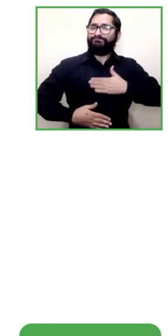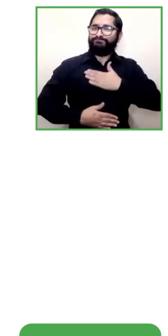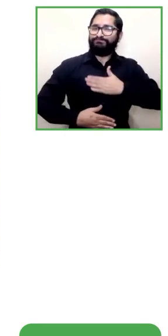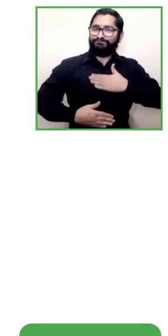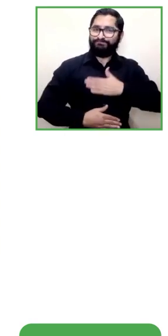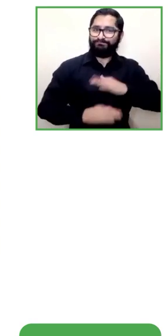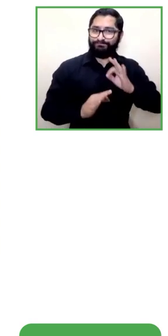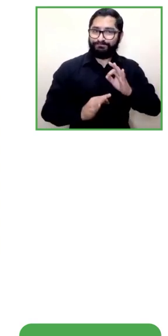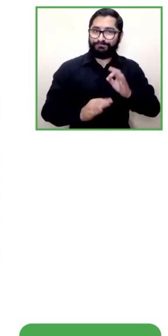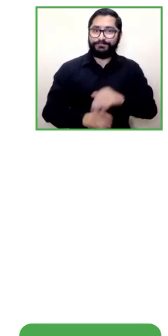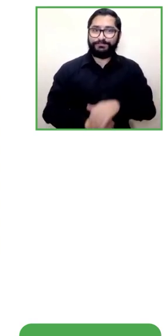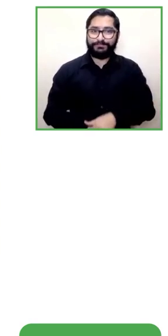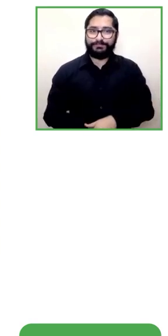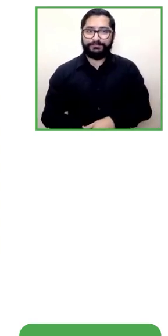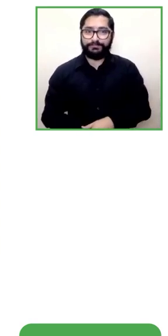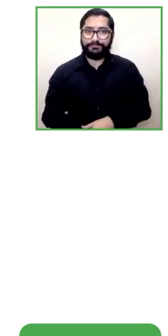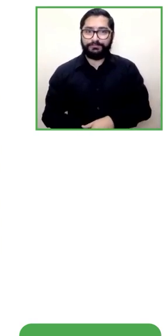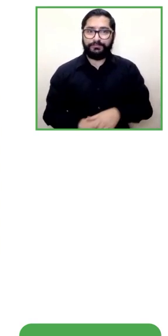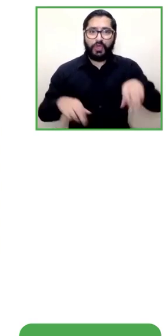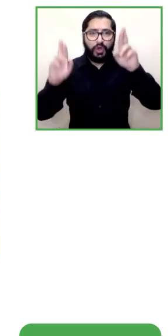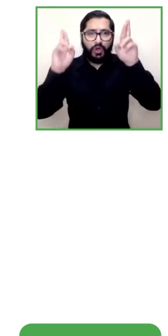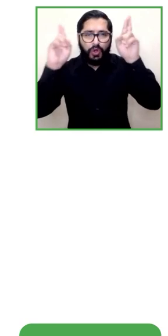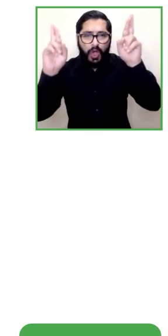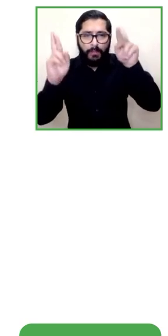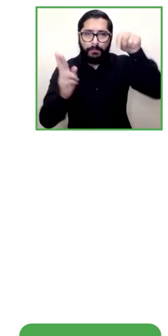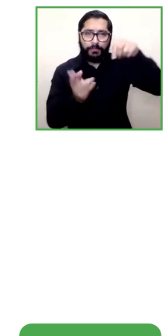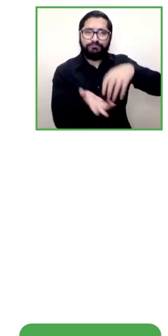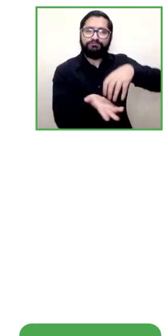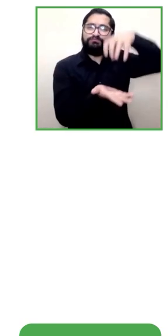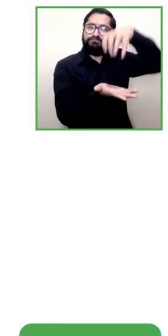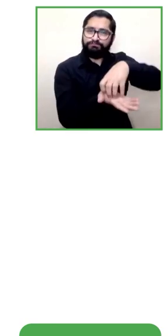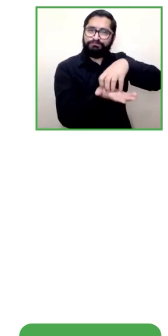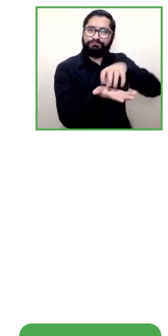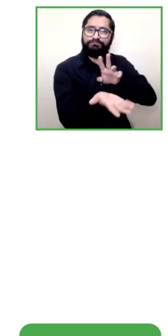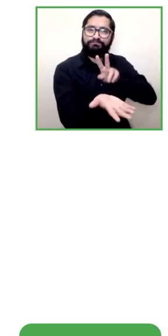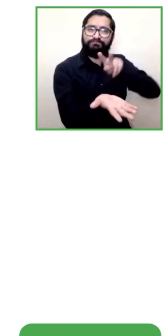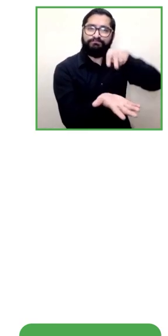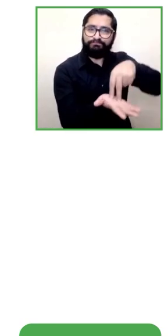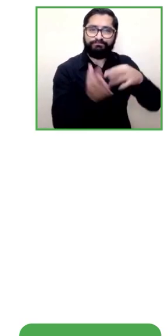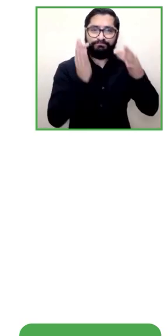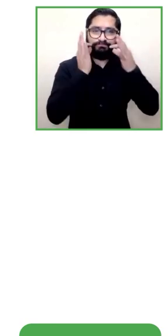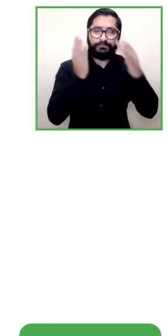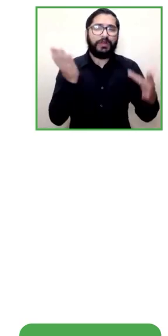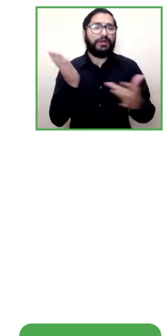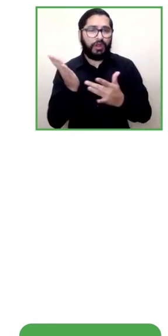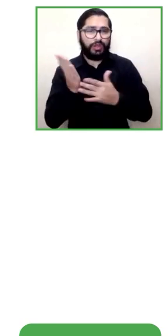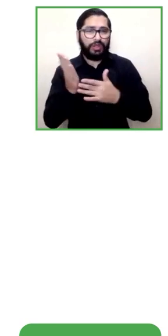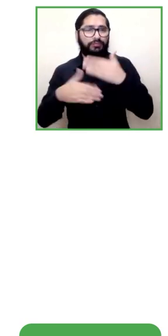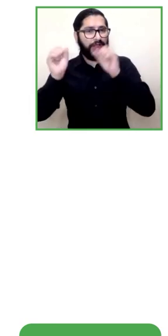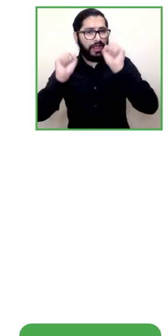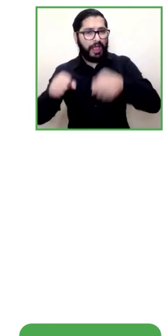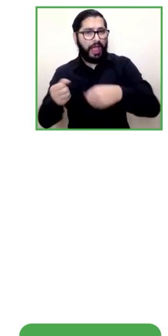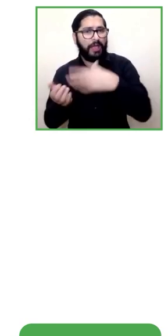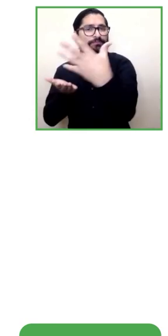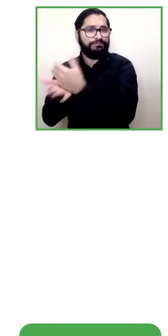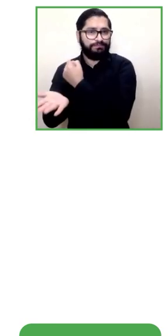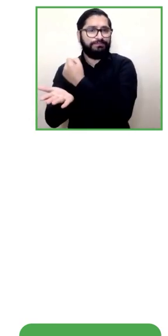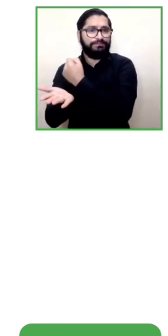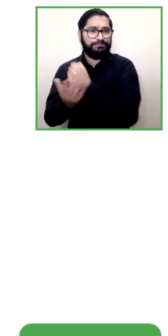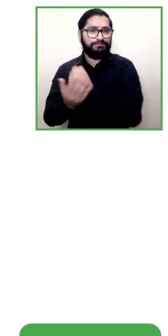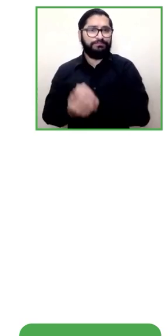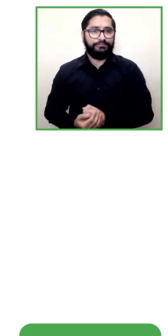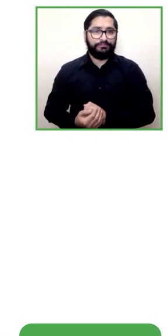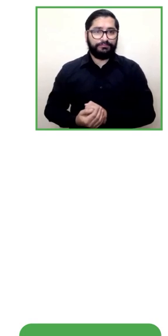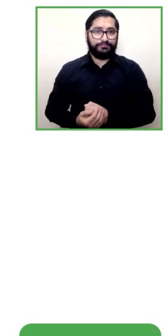en esa tecnología muchas gracias interesante los desafíos que todos tienen espero que les vaya súper bien y bueno a todas